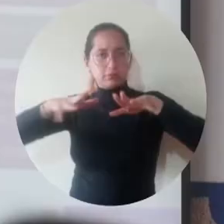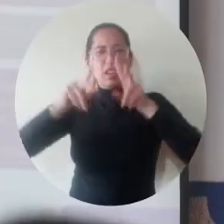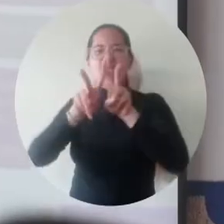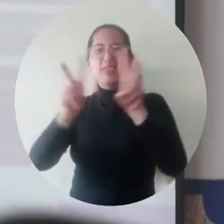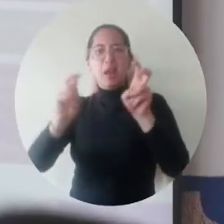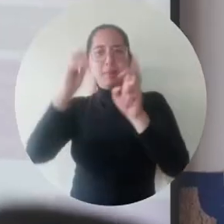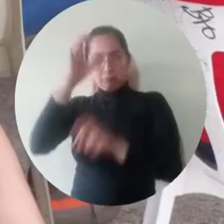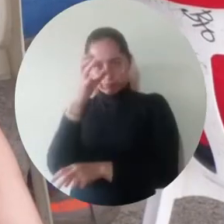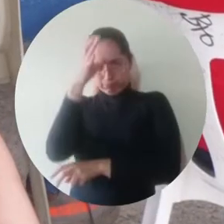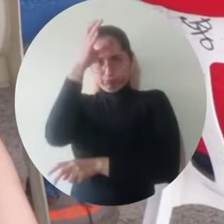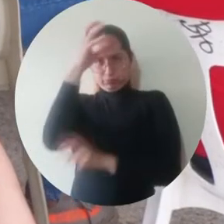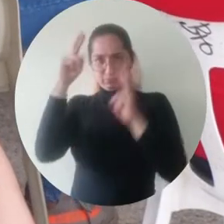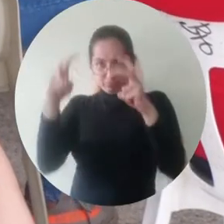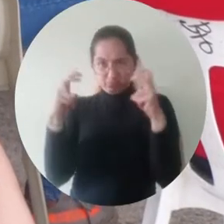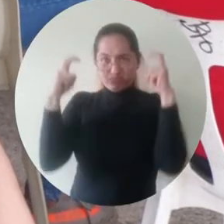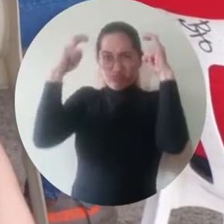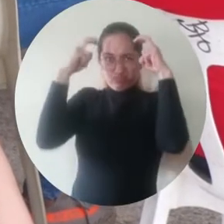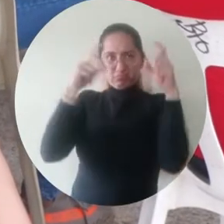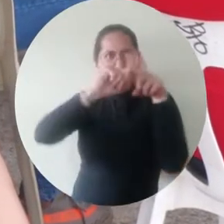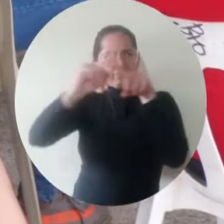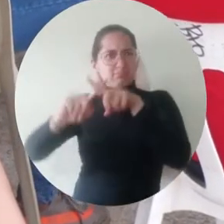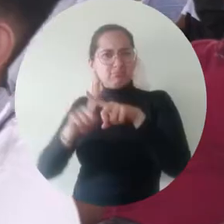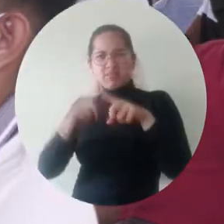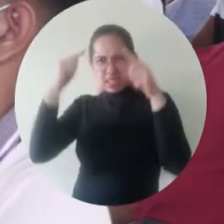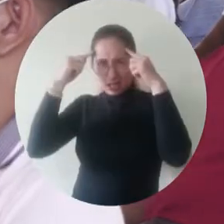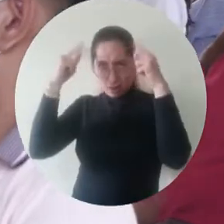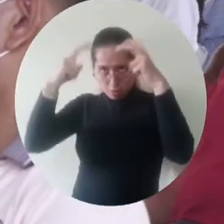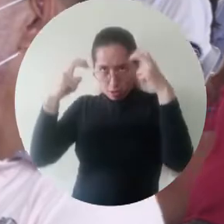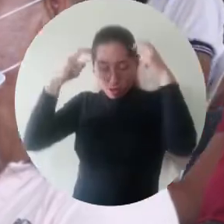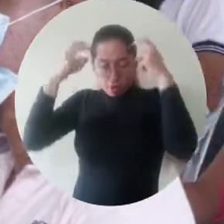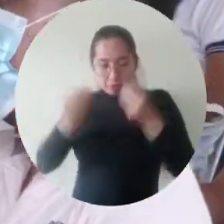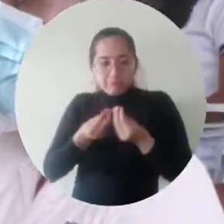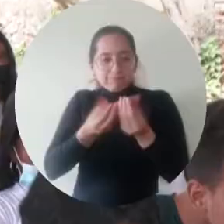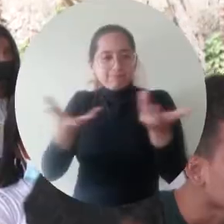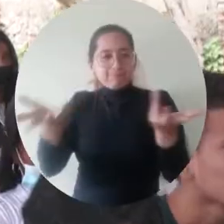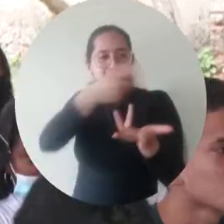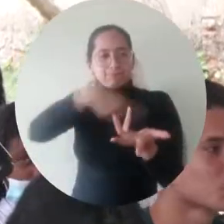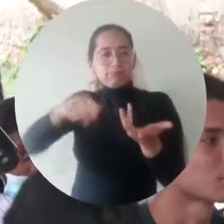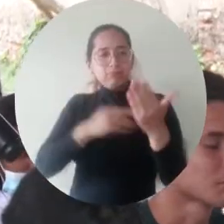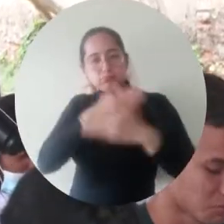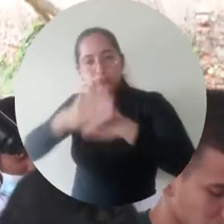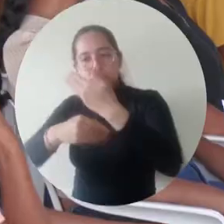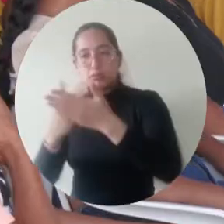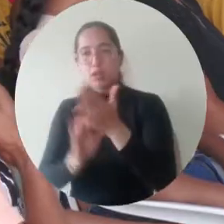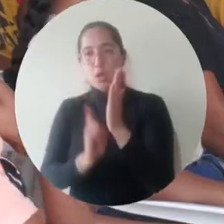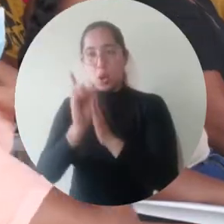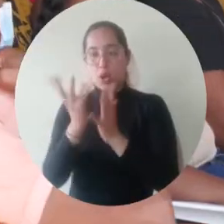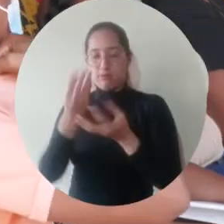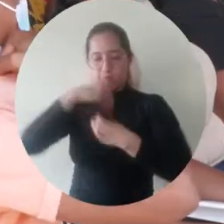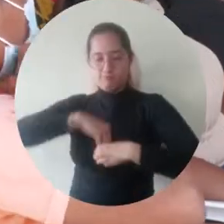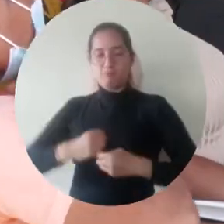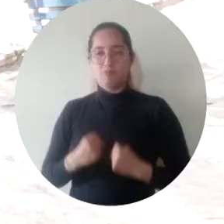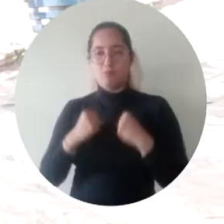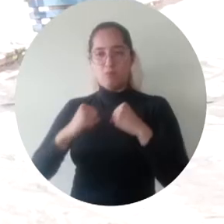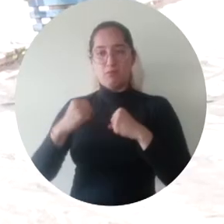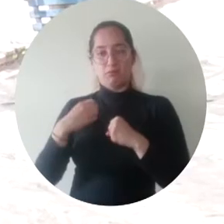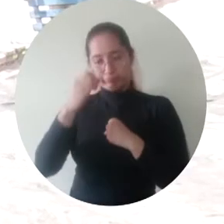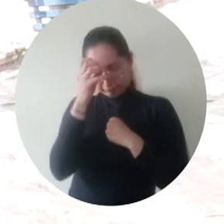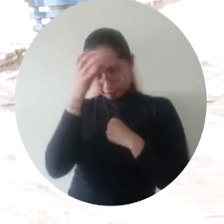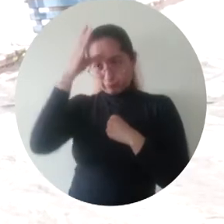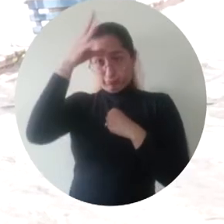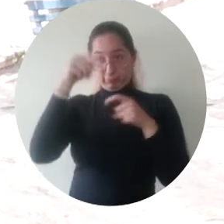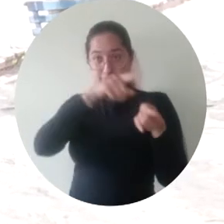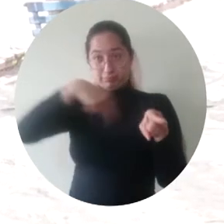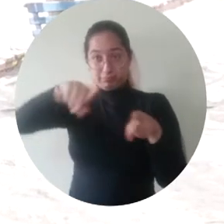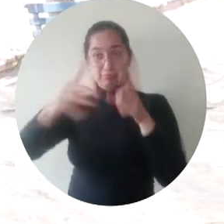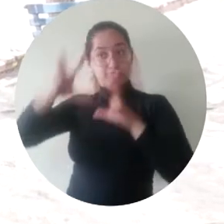formación, divulgación e intercambios de saberes con expertos que les permitan a las comunidades tener perspectivas para fraguar su desarrollo. Damos gracias